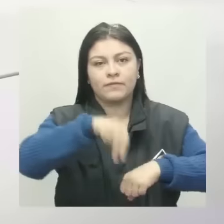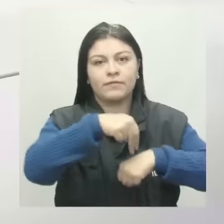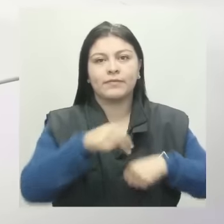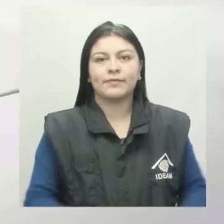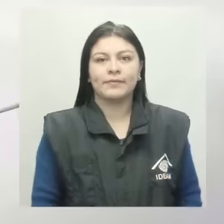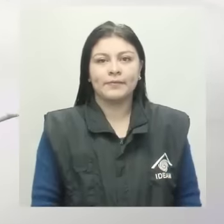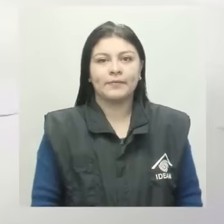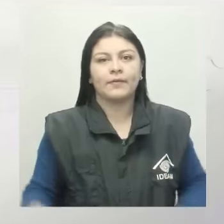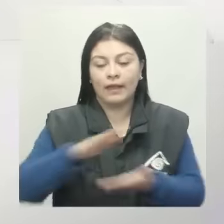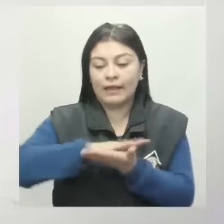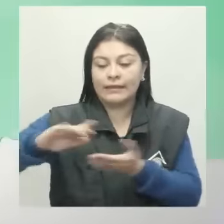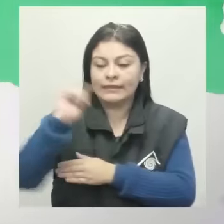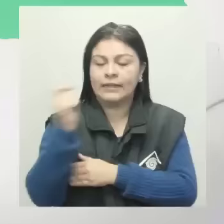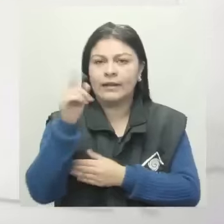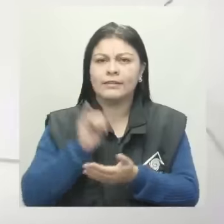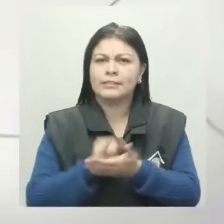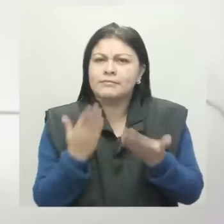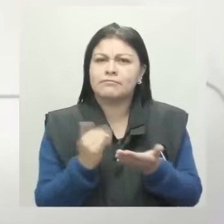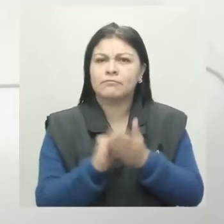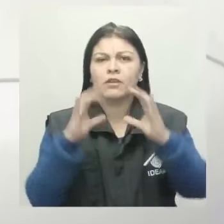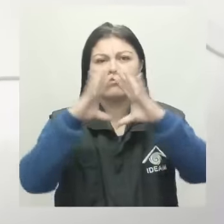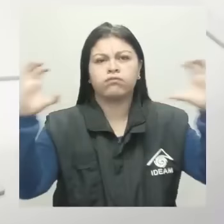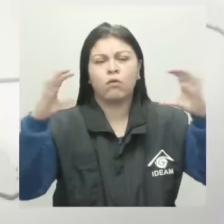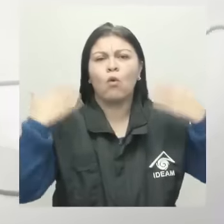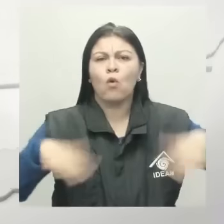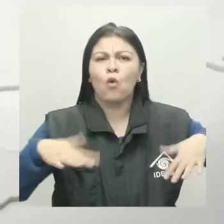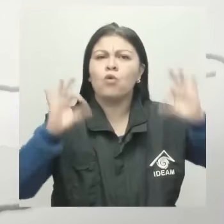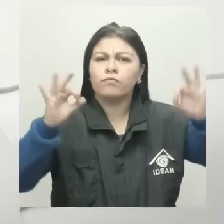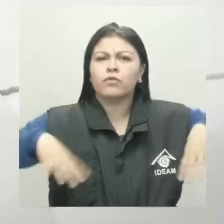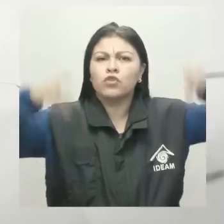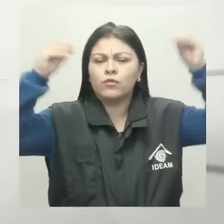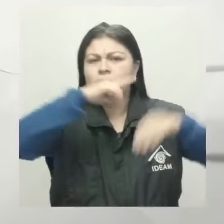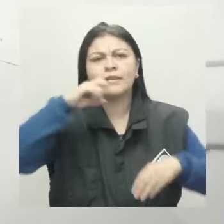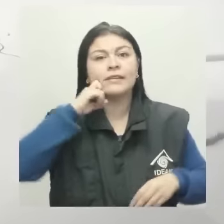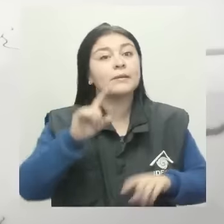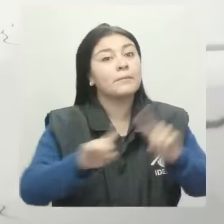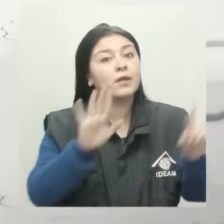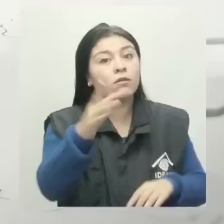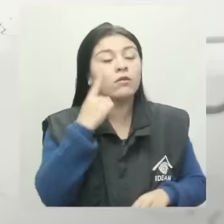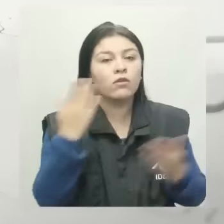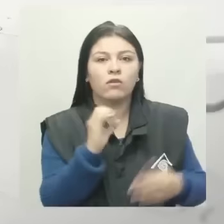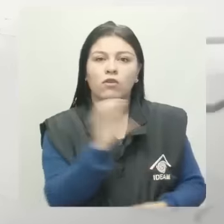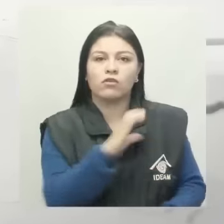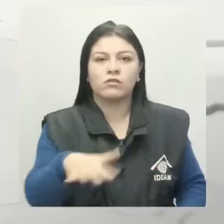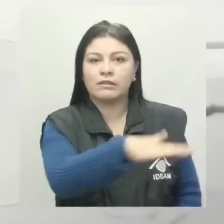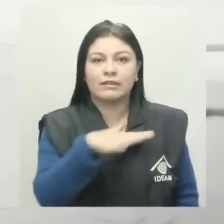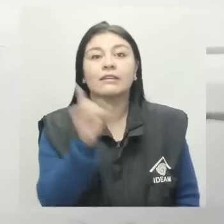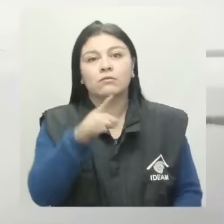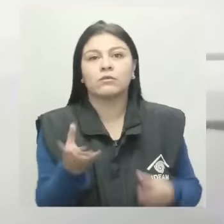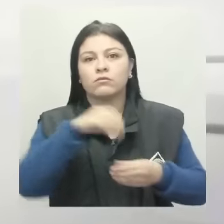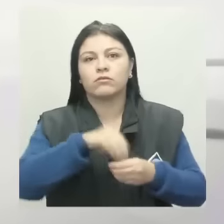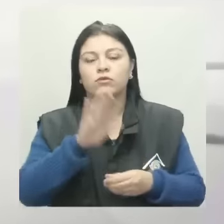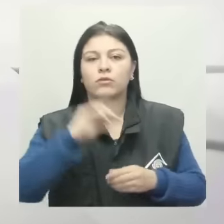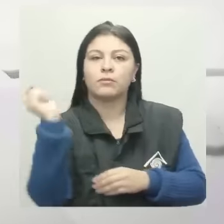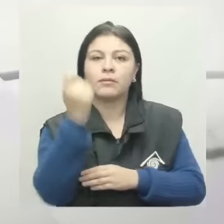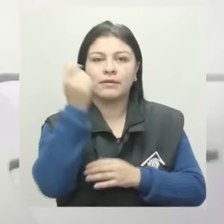En los llanos orientales tendremos cielos cubiertos con tiempo seco, excepto en sectores del occidente, incluido el pie de monte de